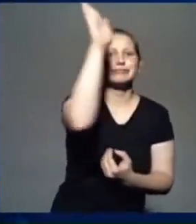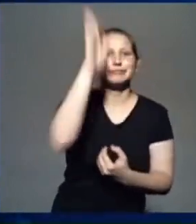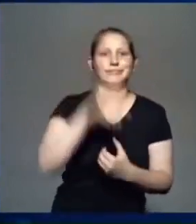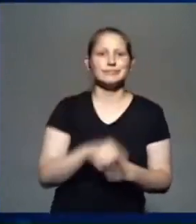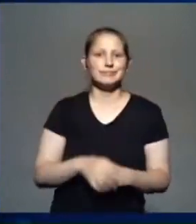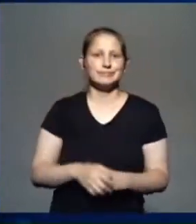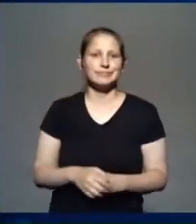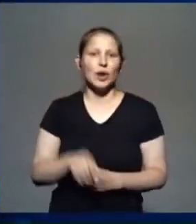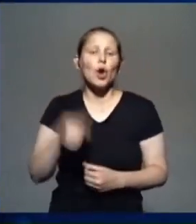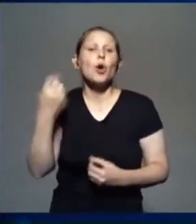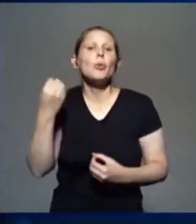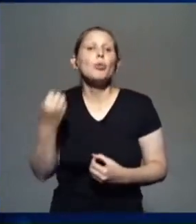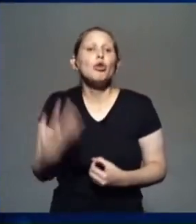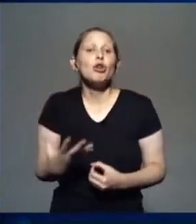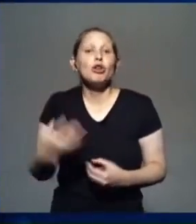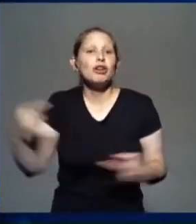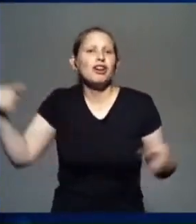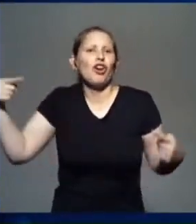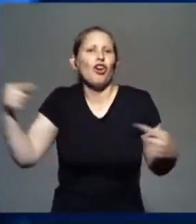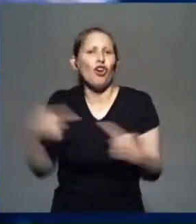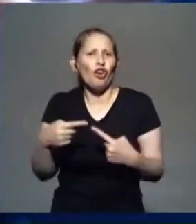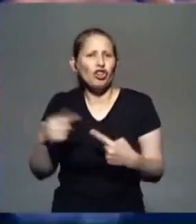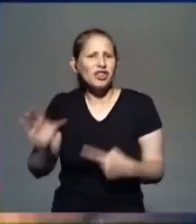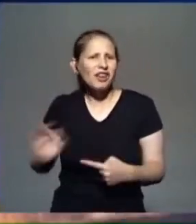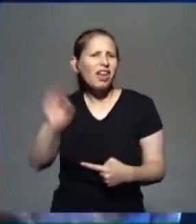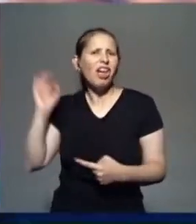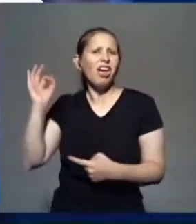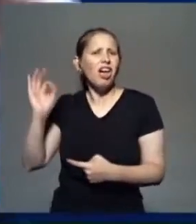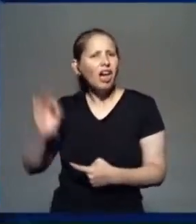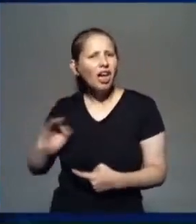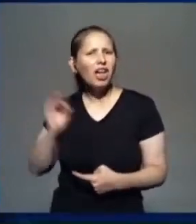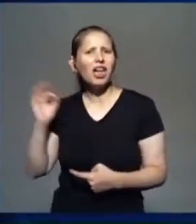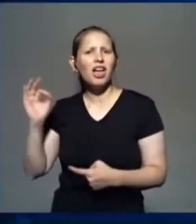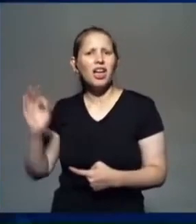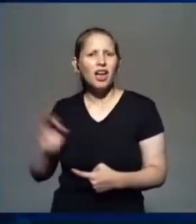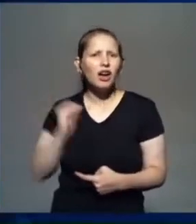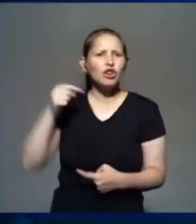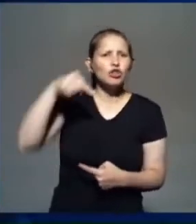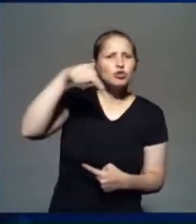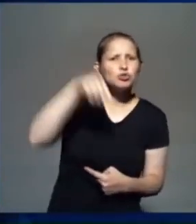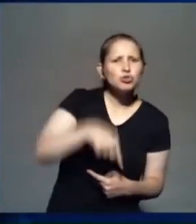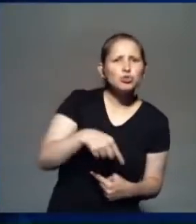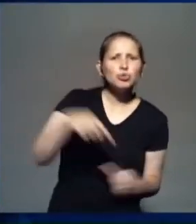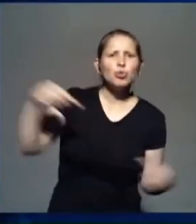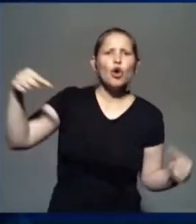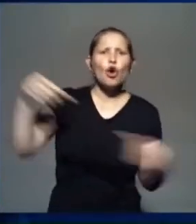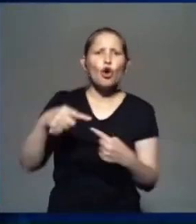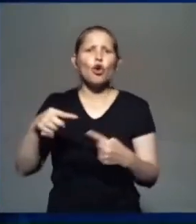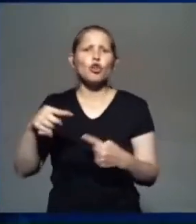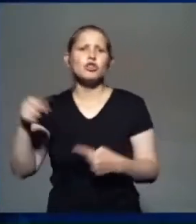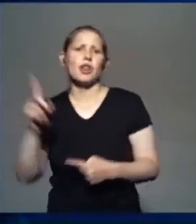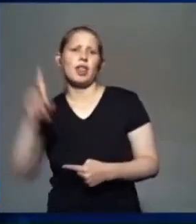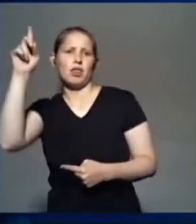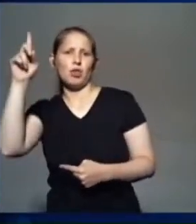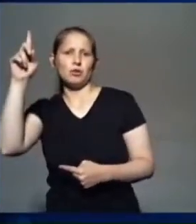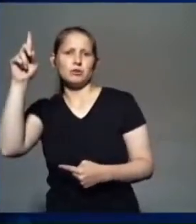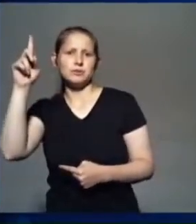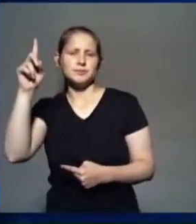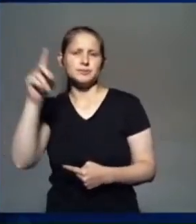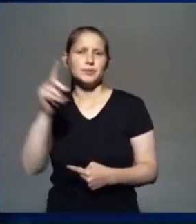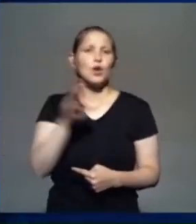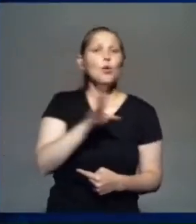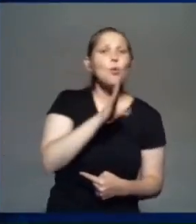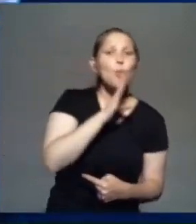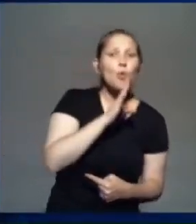literalmente. Los del sur a los samaritanos. ¿Cuántos se entendieron